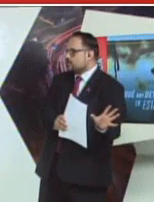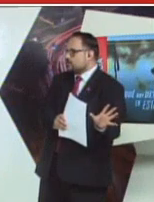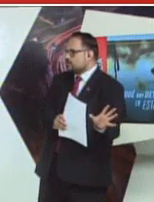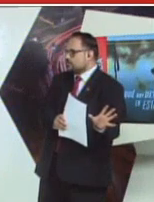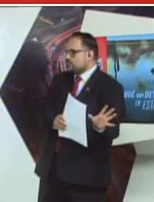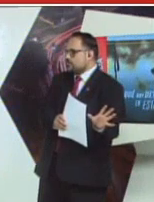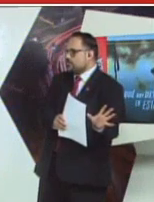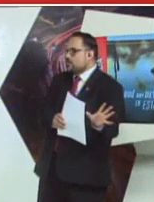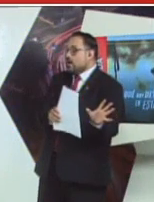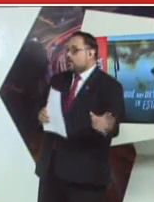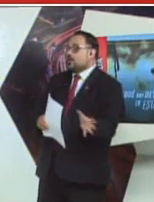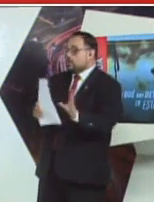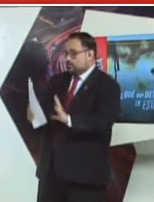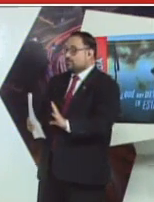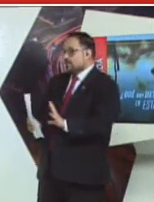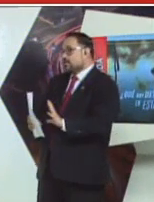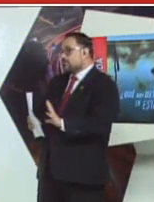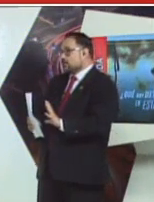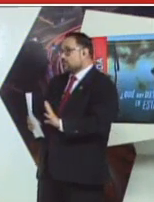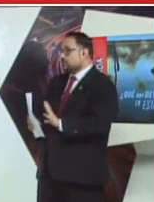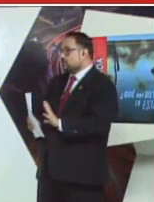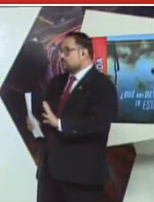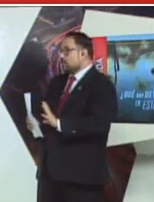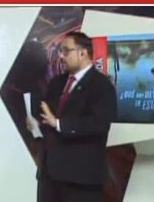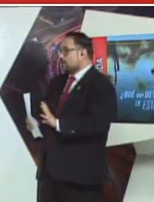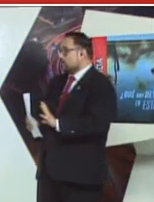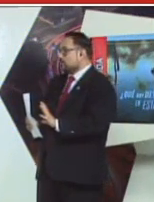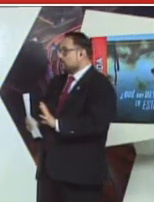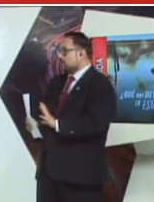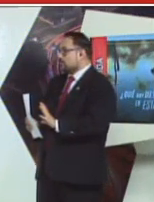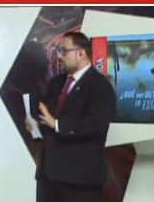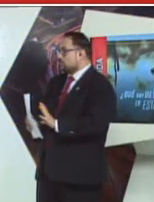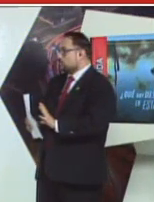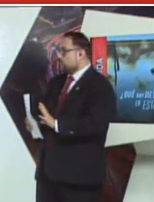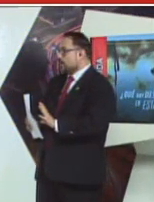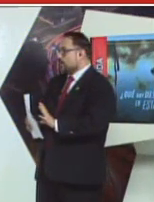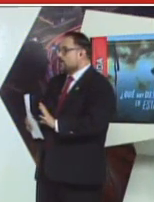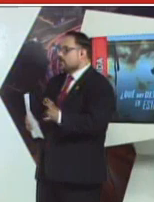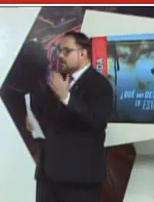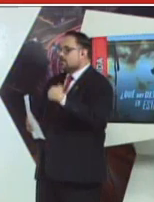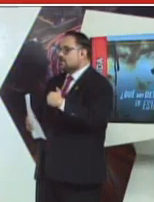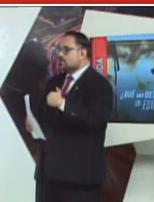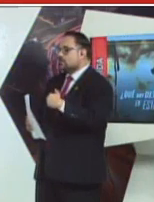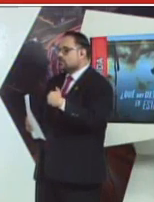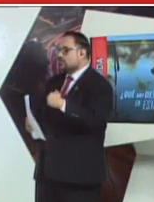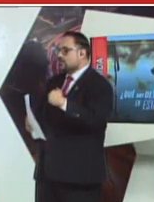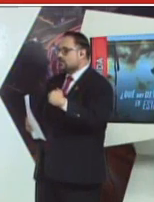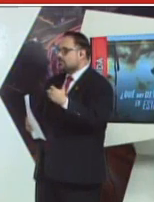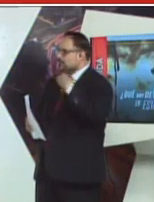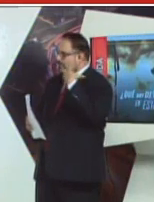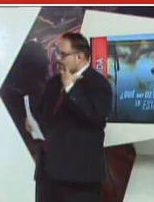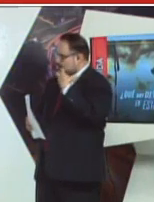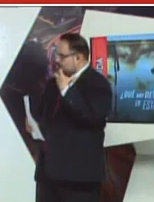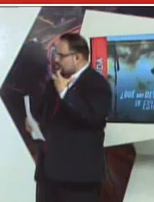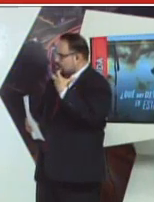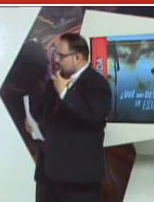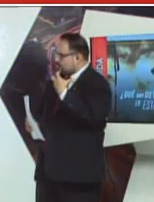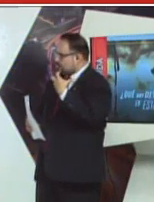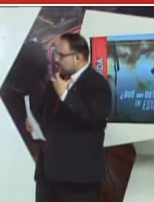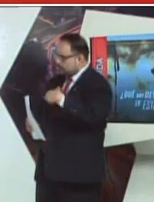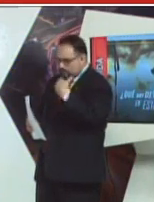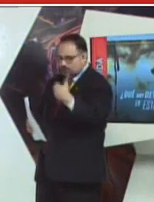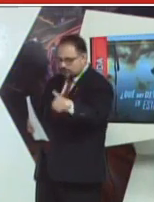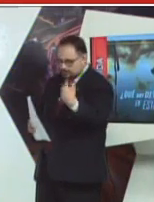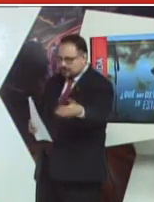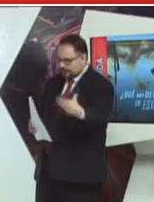de muerte de George Floyd. Ahora, los familiares mandaron a hacer una necropsia también por su parte y ahí salió que fue el tema de la asfixia